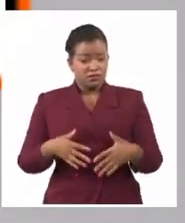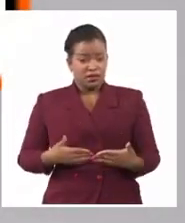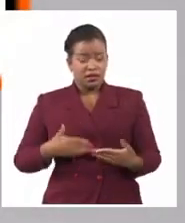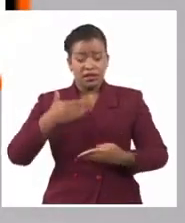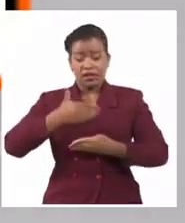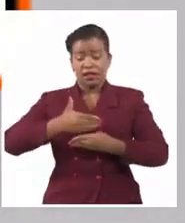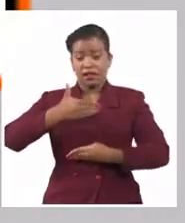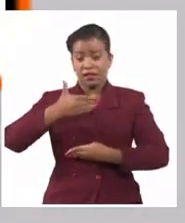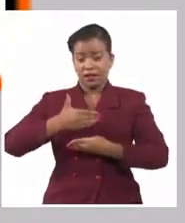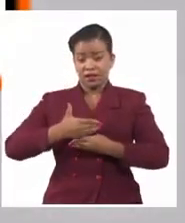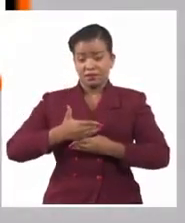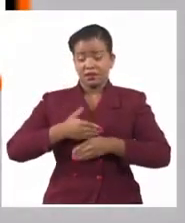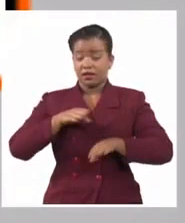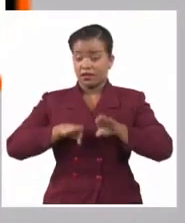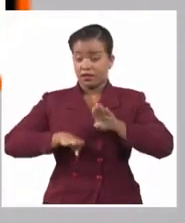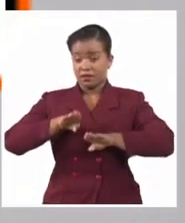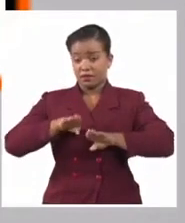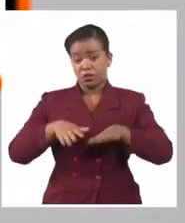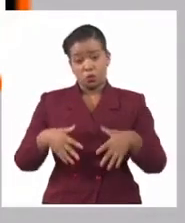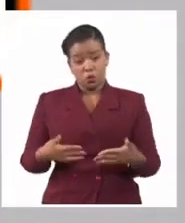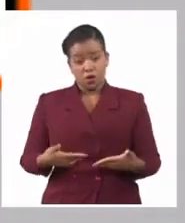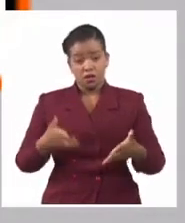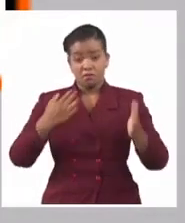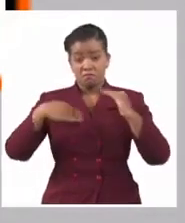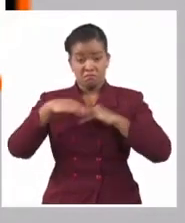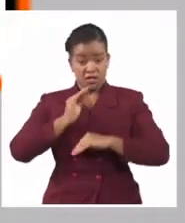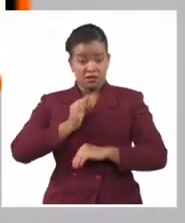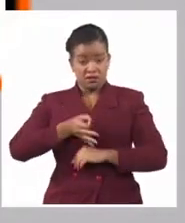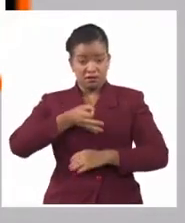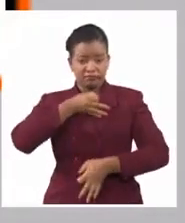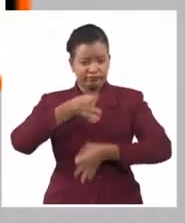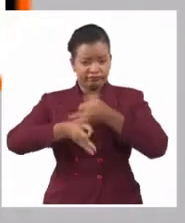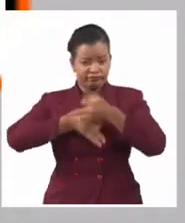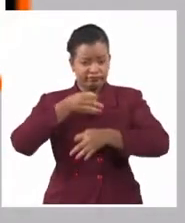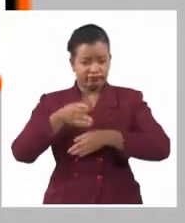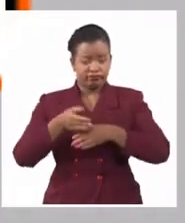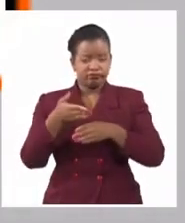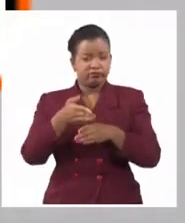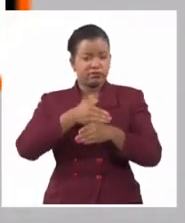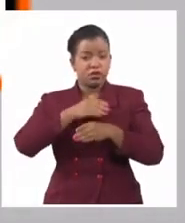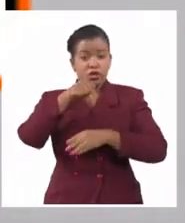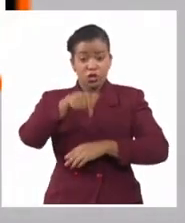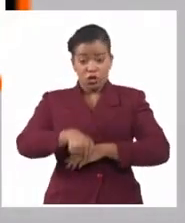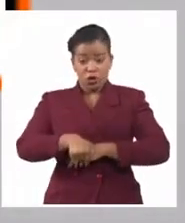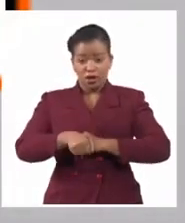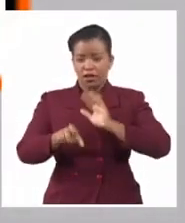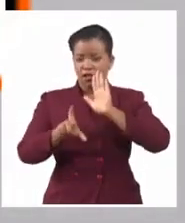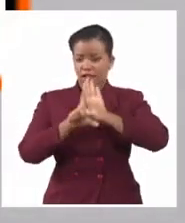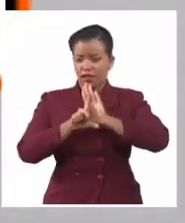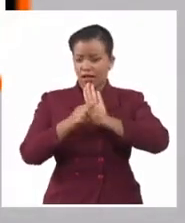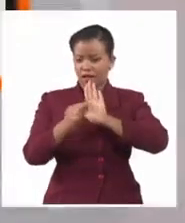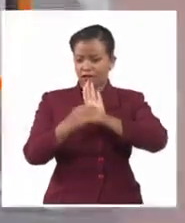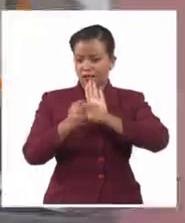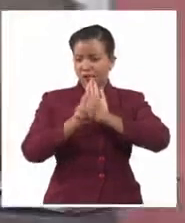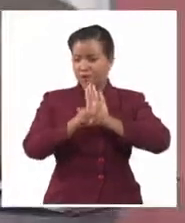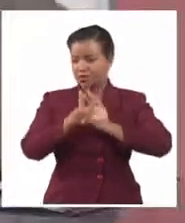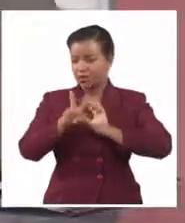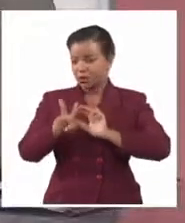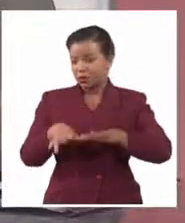establecido según corresponda. La ministra se planteaba, hoy está establecido en el decreto 22, ¿no?,